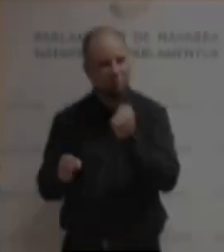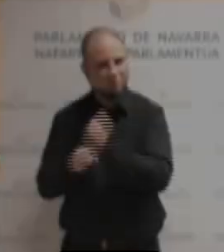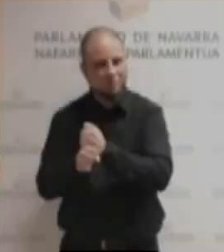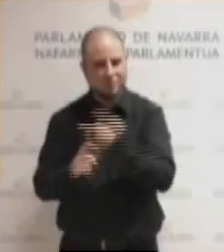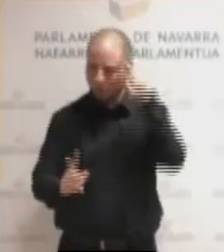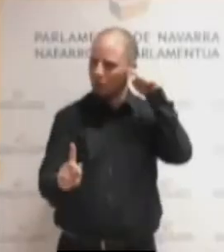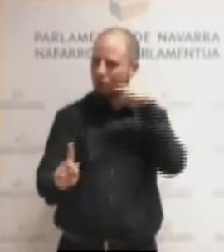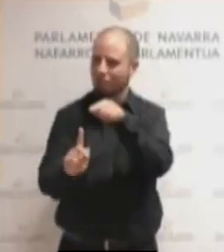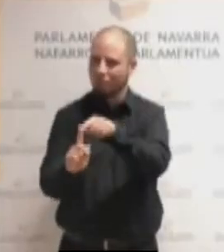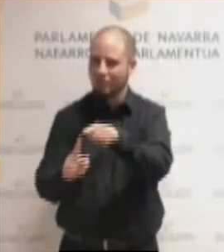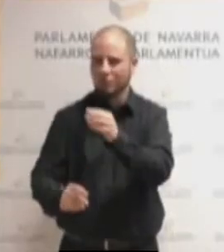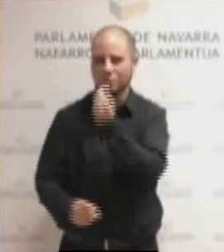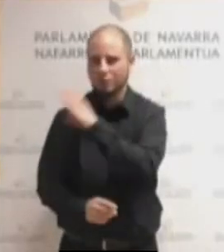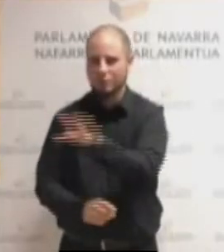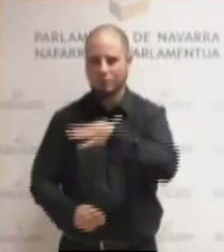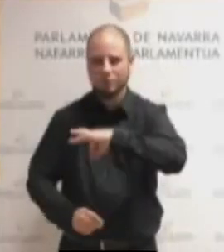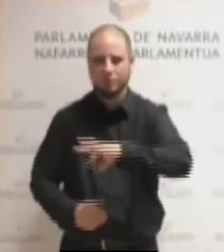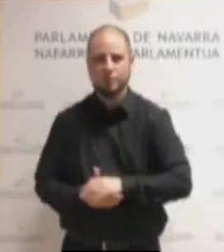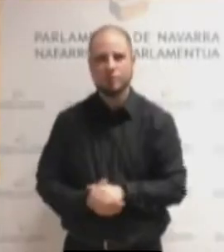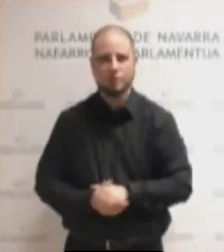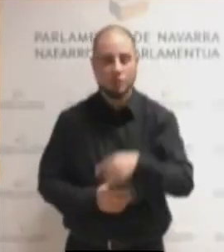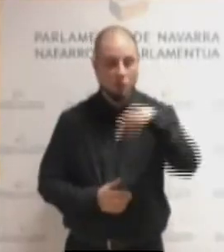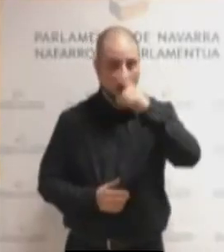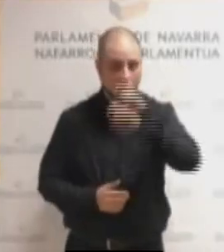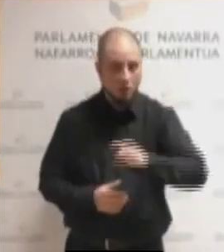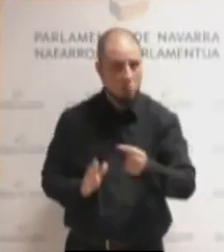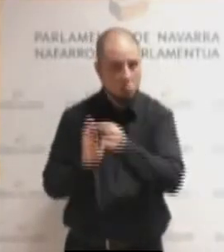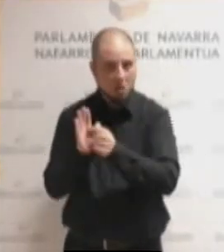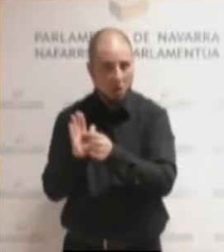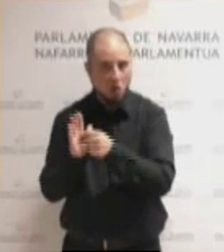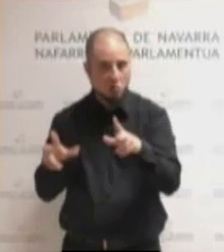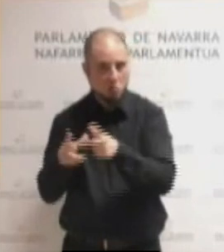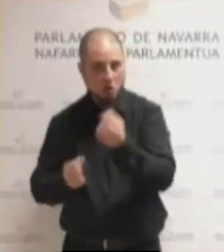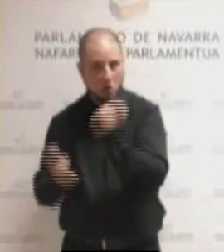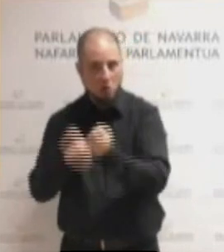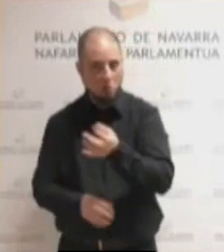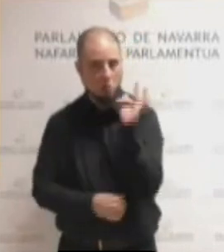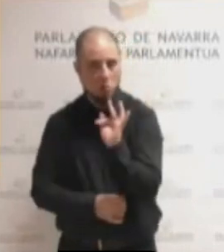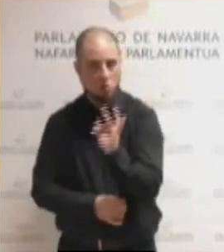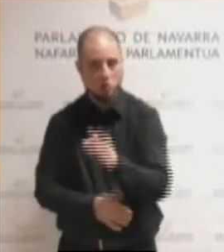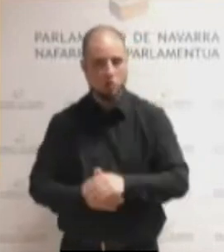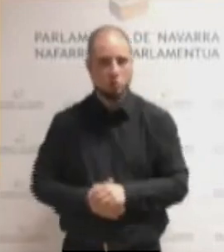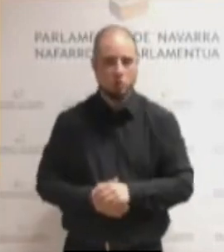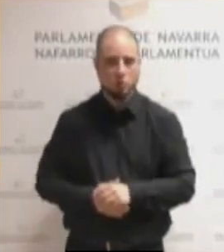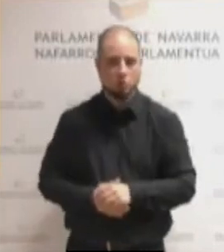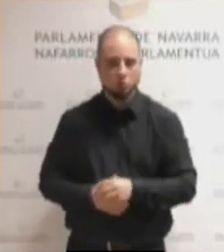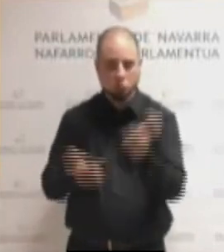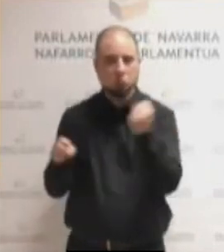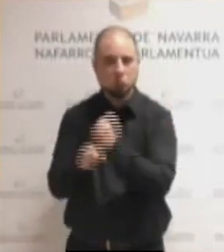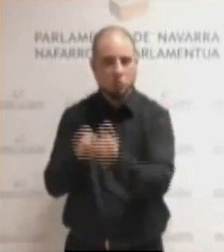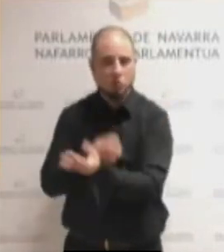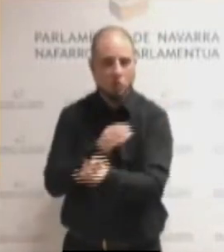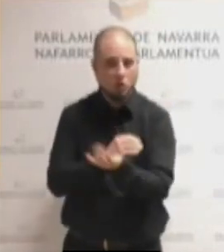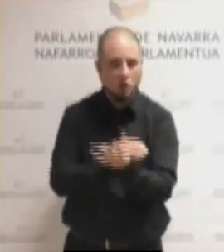Este año, por lo tanto, lo estamos cerrando con buenos indicadores sociales y económicos, creando empleo con un anteproyecto de presupuestos